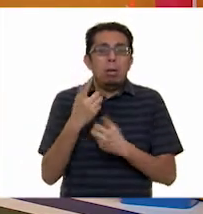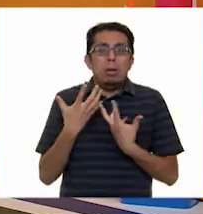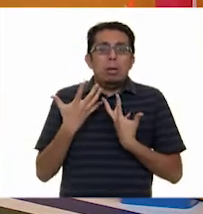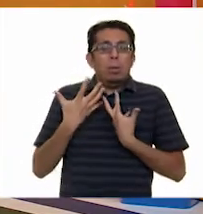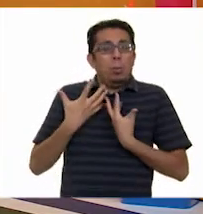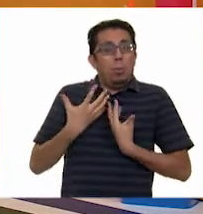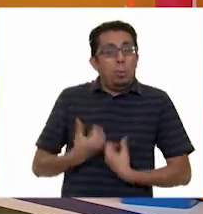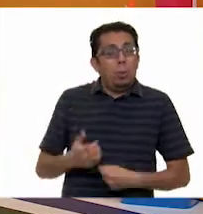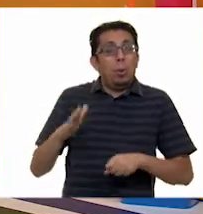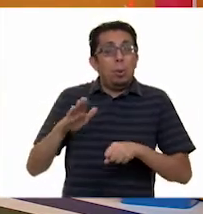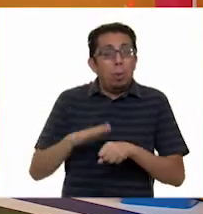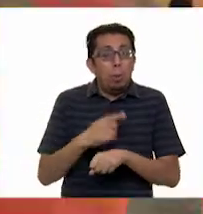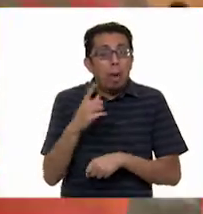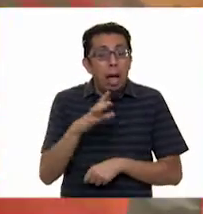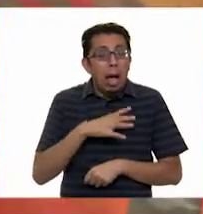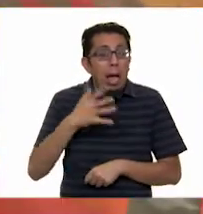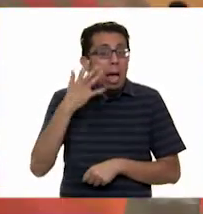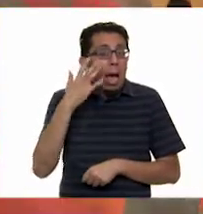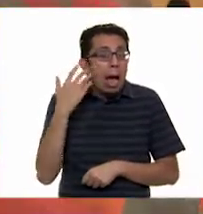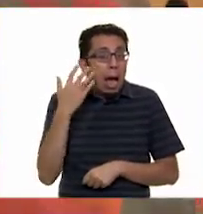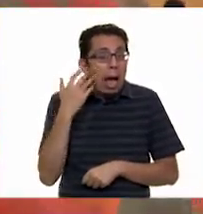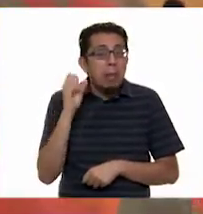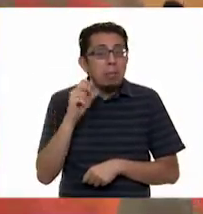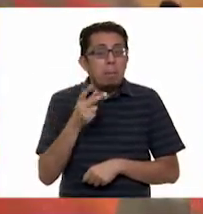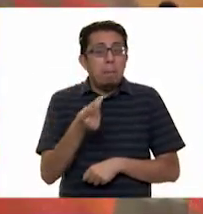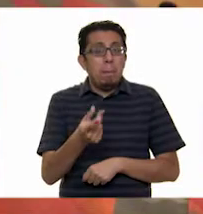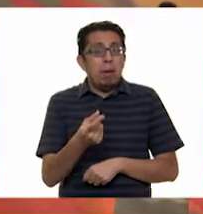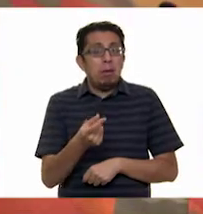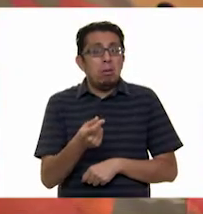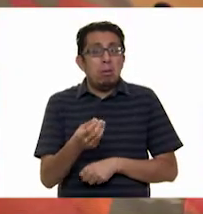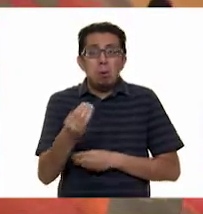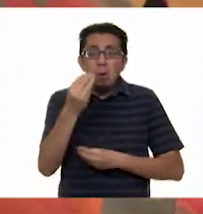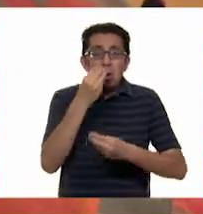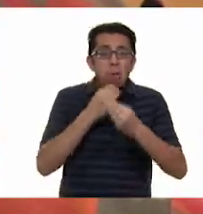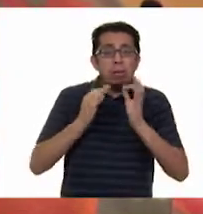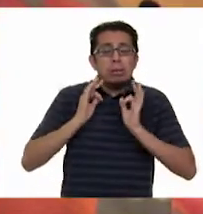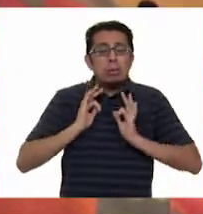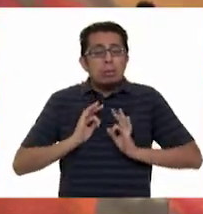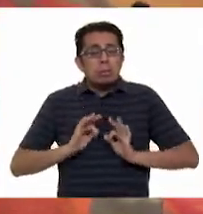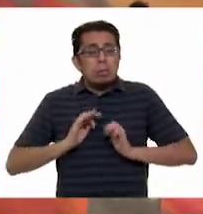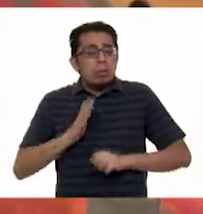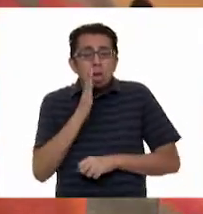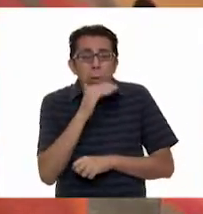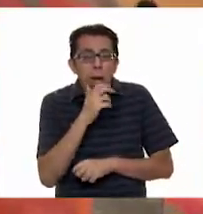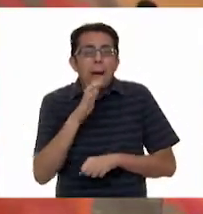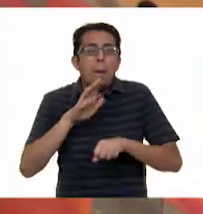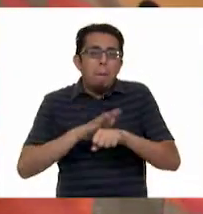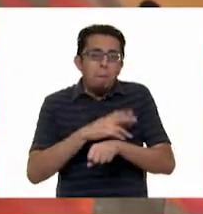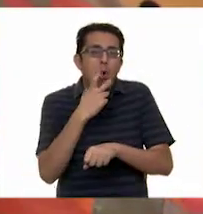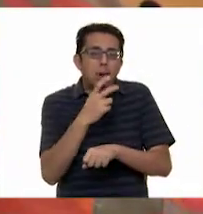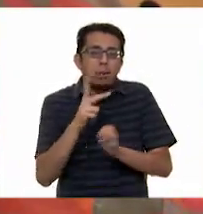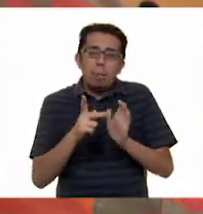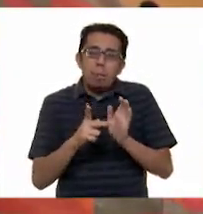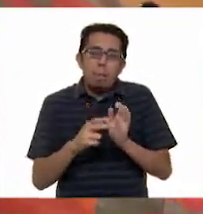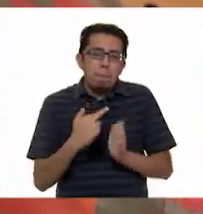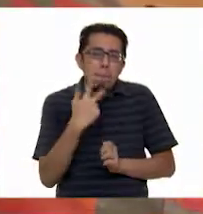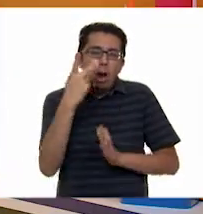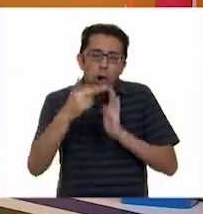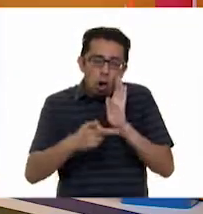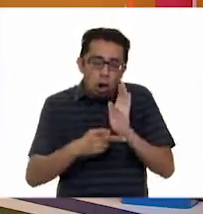asustados por el gato y el perro, y no podían comer a gusto, entonces, pues, por eso se fueron.